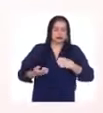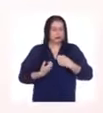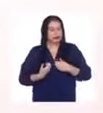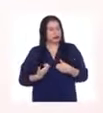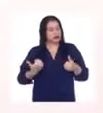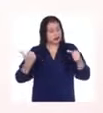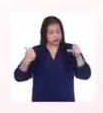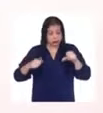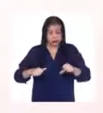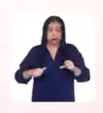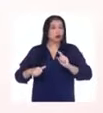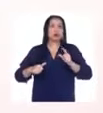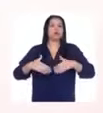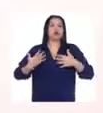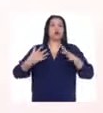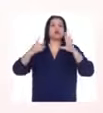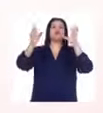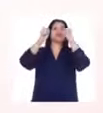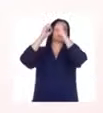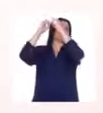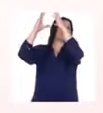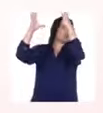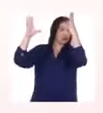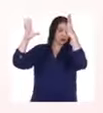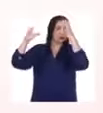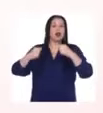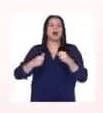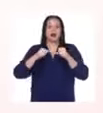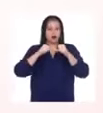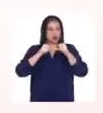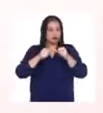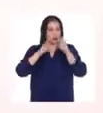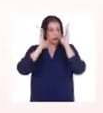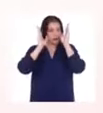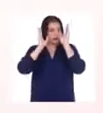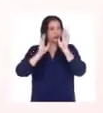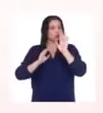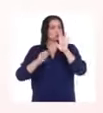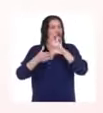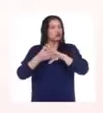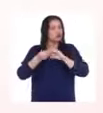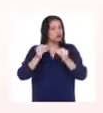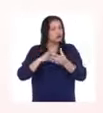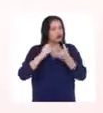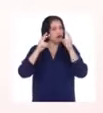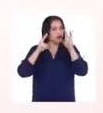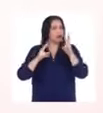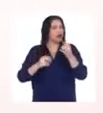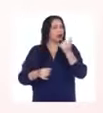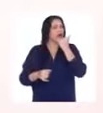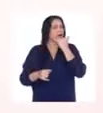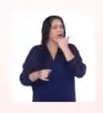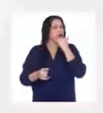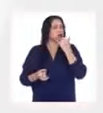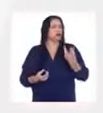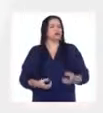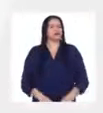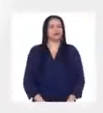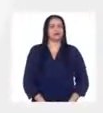poder cumplir su sueño. Sigamos oyendo su historia para saber qué pasó después de esta derrota emocional.